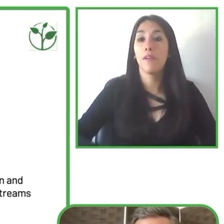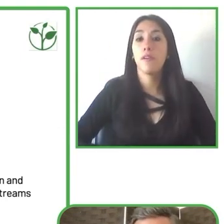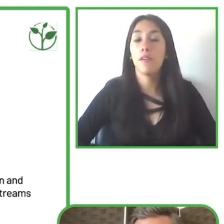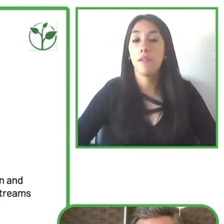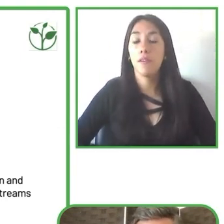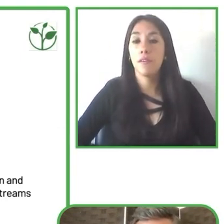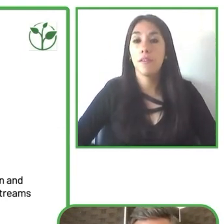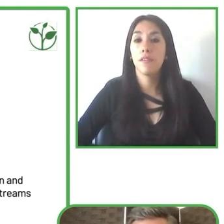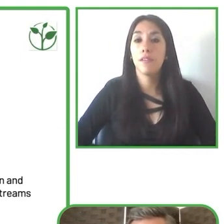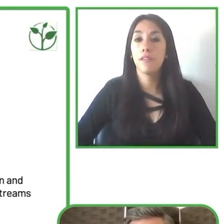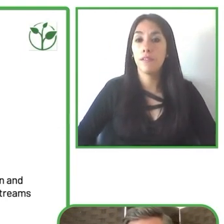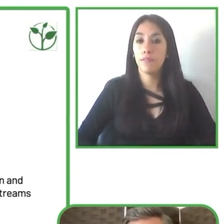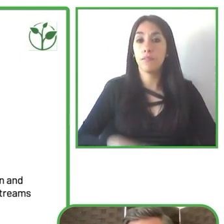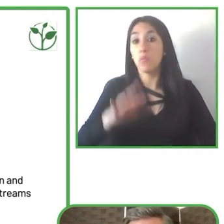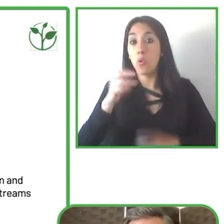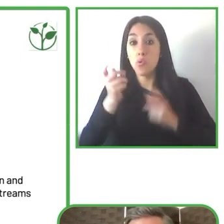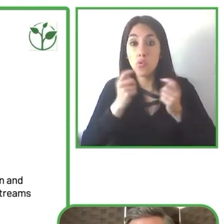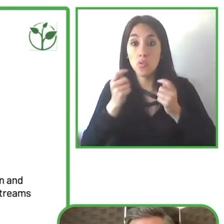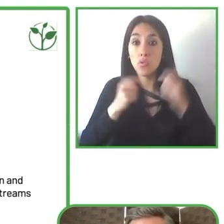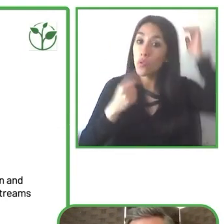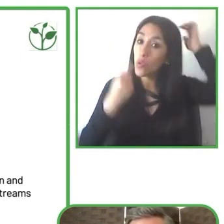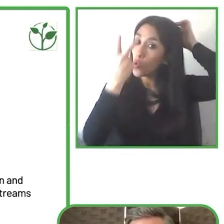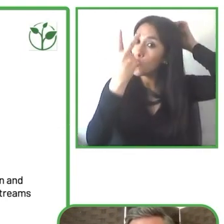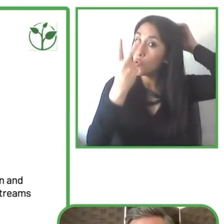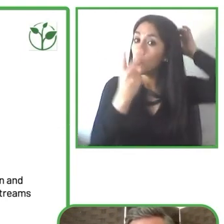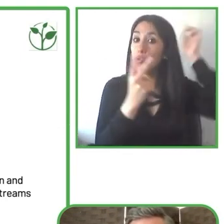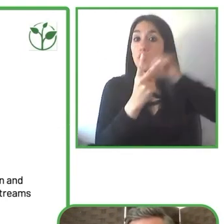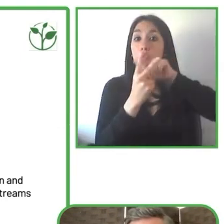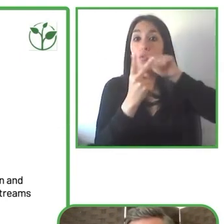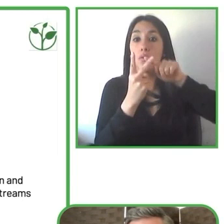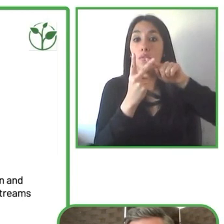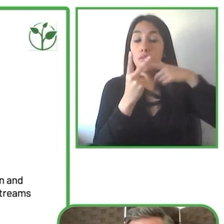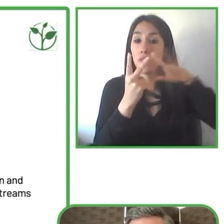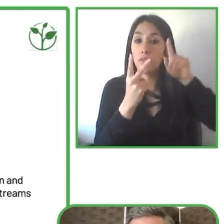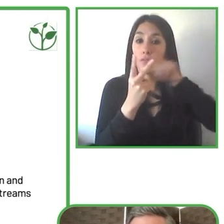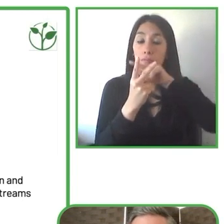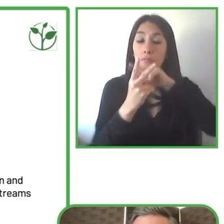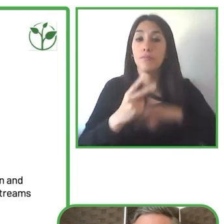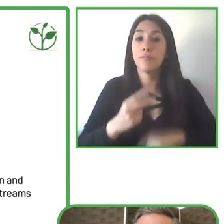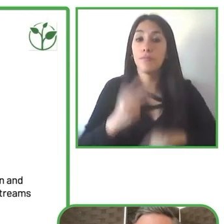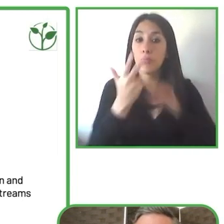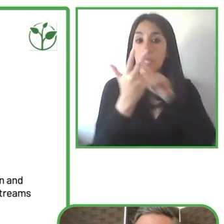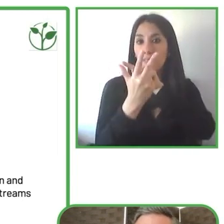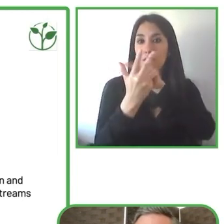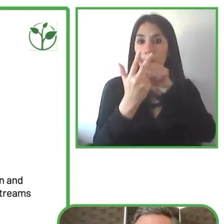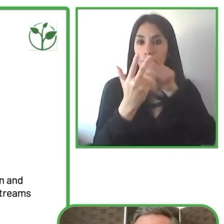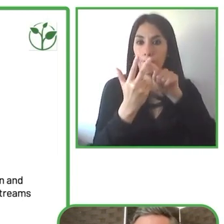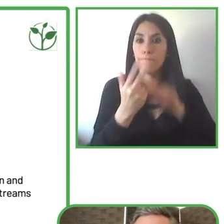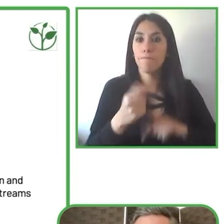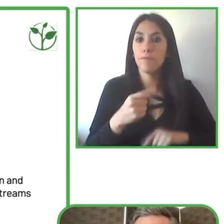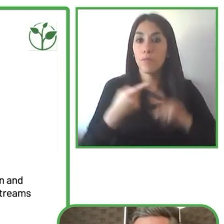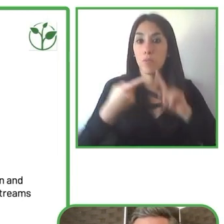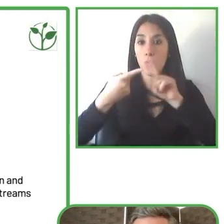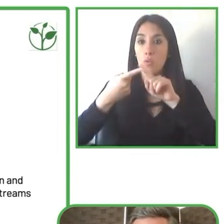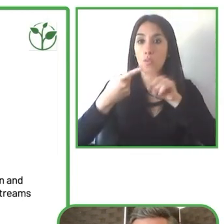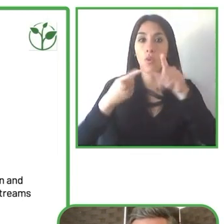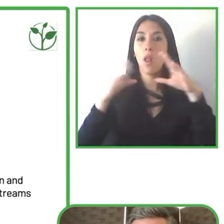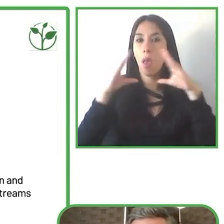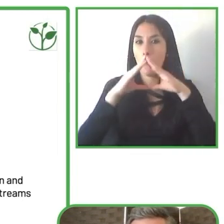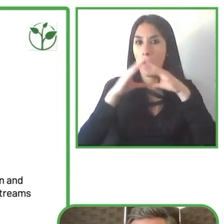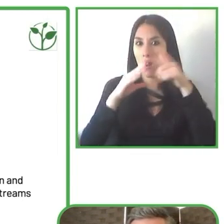cosas que ellos tienen en común cosas muy grandes la primera estas iniciativas que les voy a mencionar